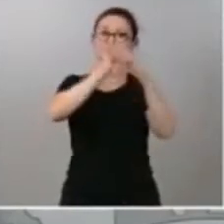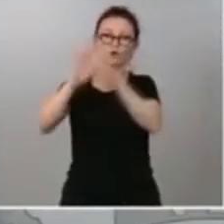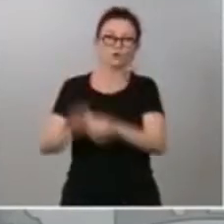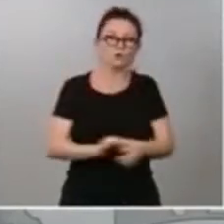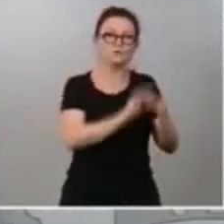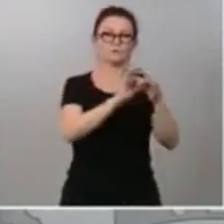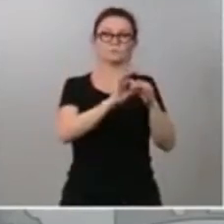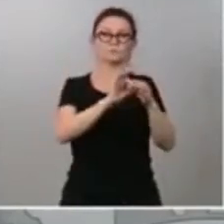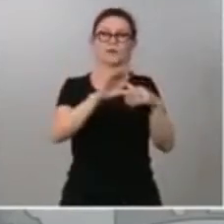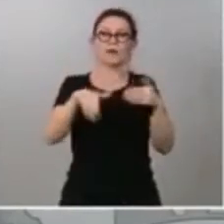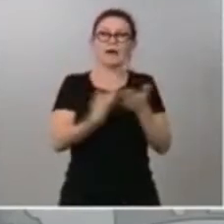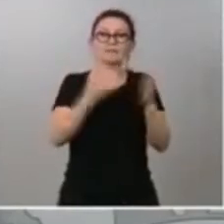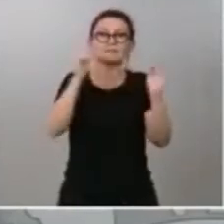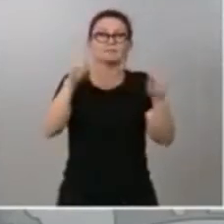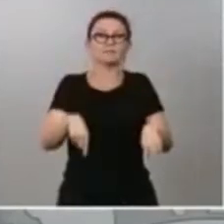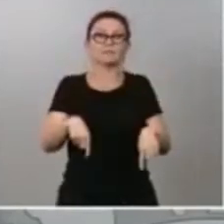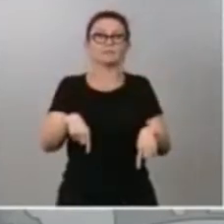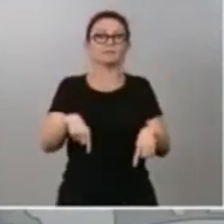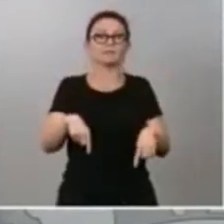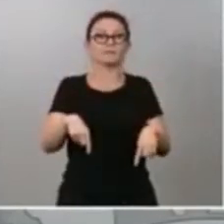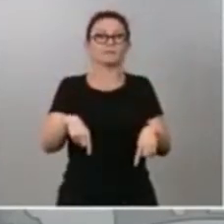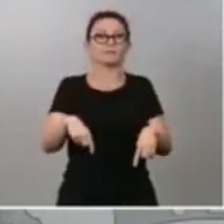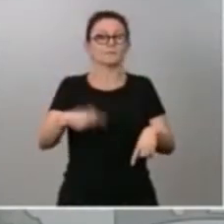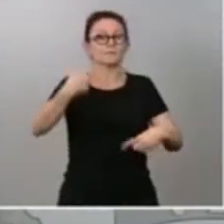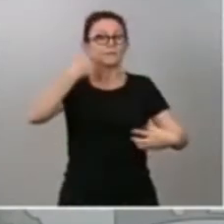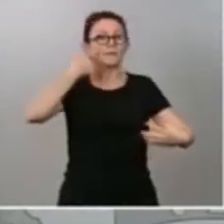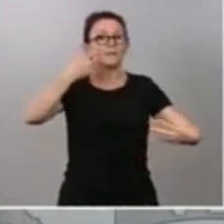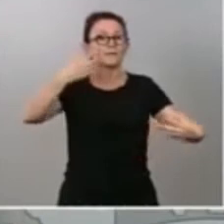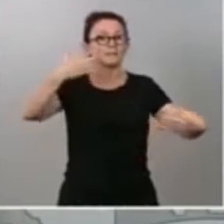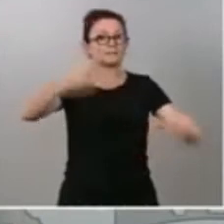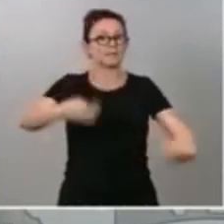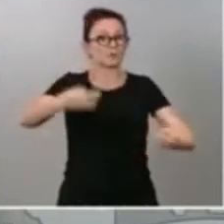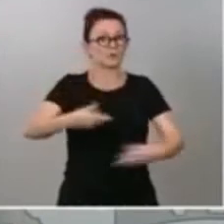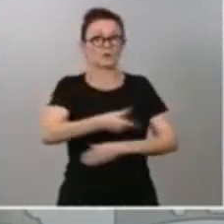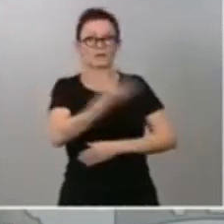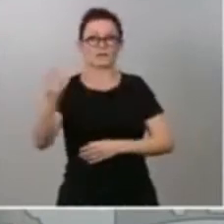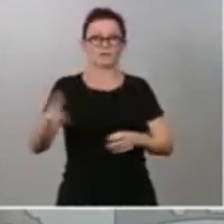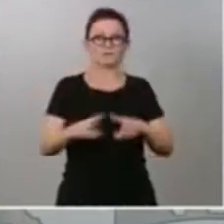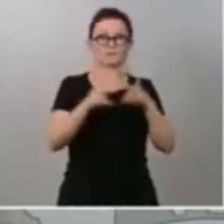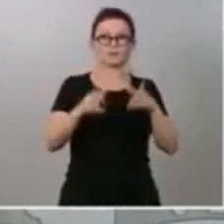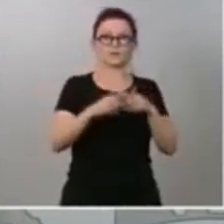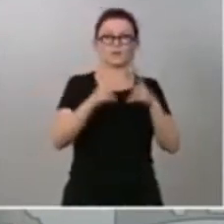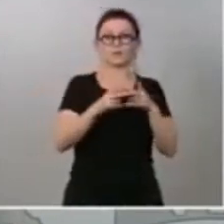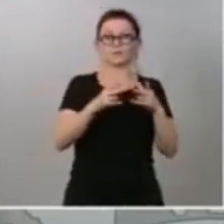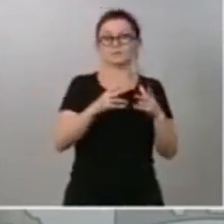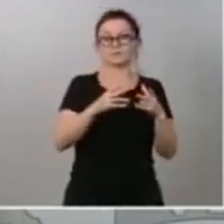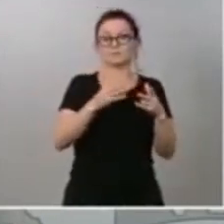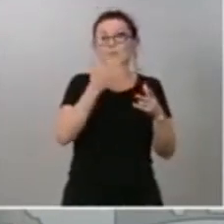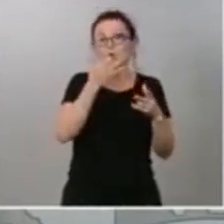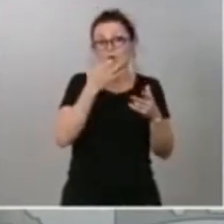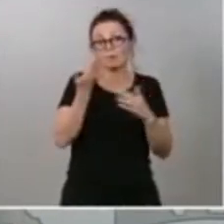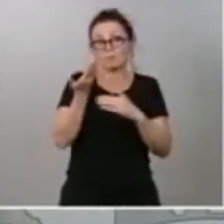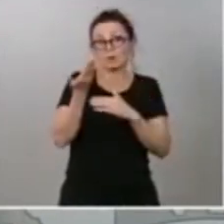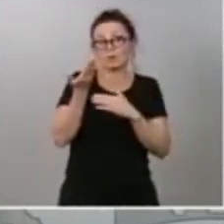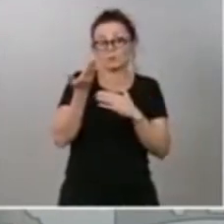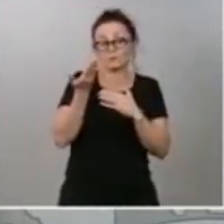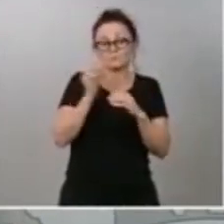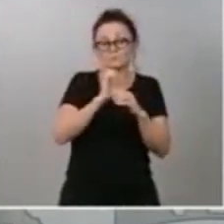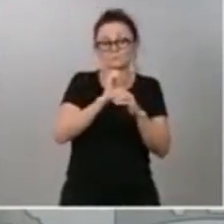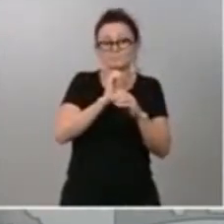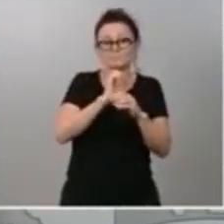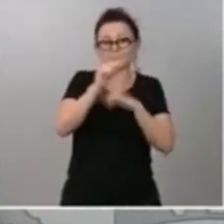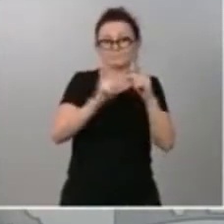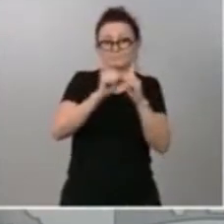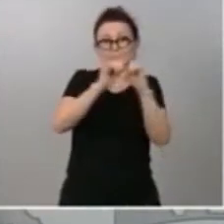para la propia seguridad de las sociedades, como es el caso de la pandemia que estamos atravesando. Y también vamos a fomentar una